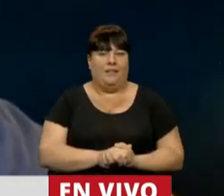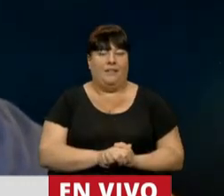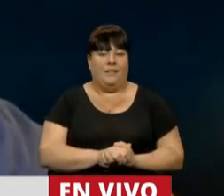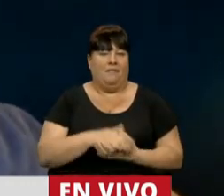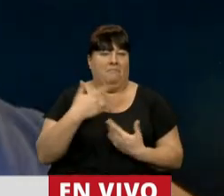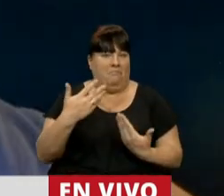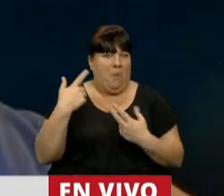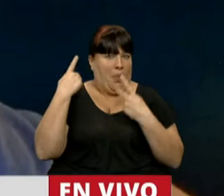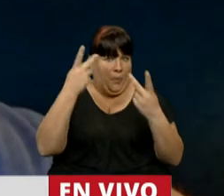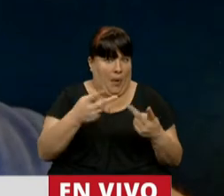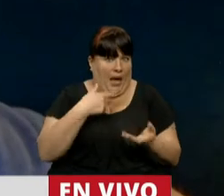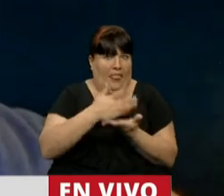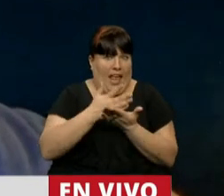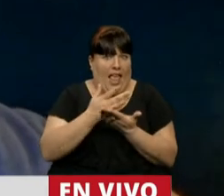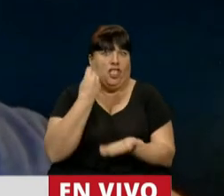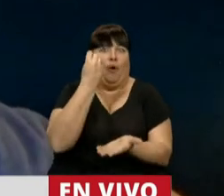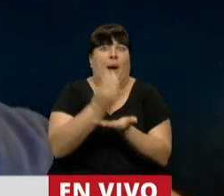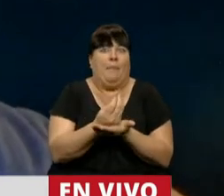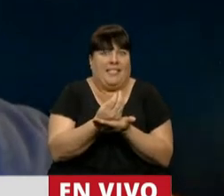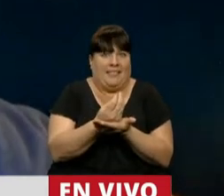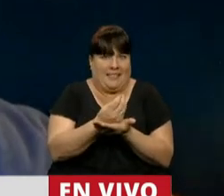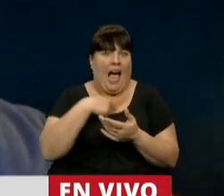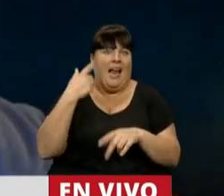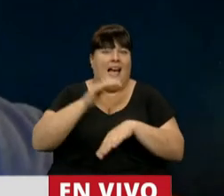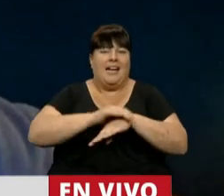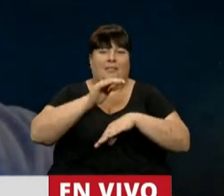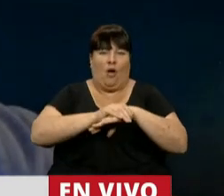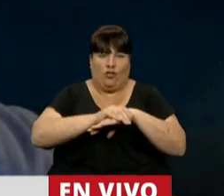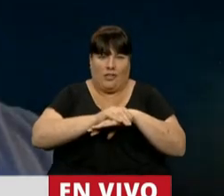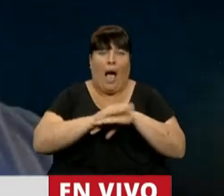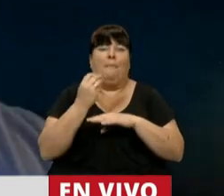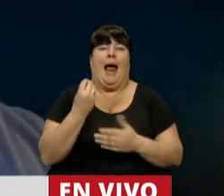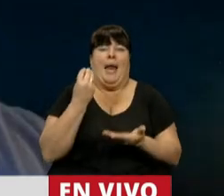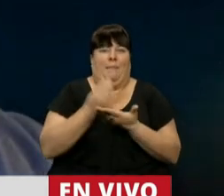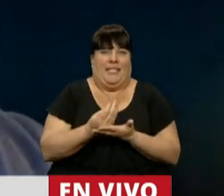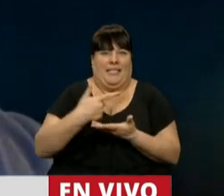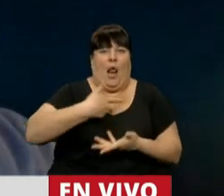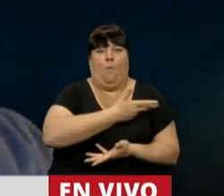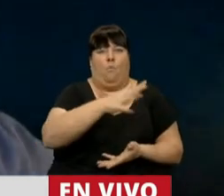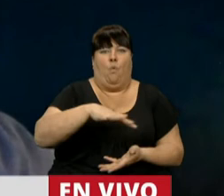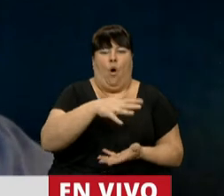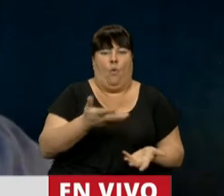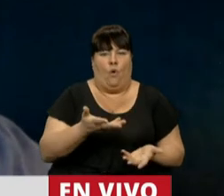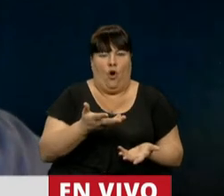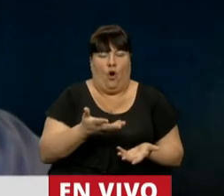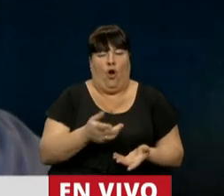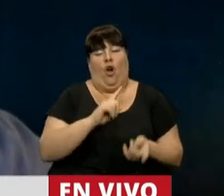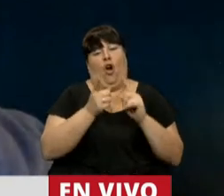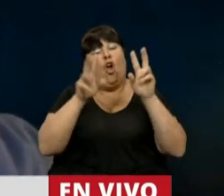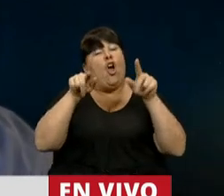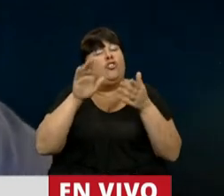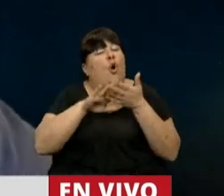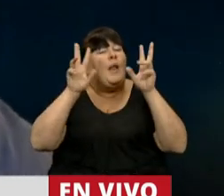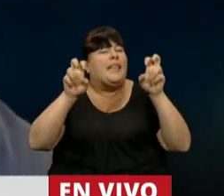llevado adelante nuestro derecho de representación y nuestra responsabilidad de representación popular, frente a temas